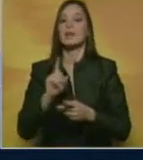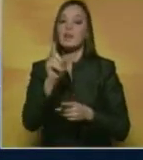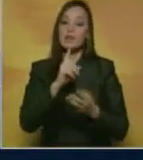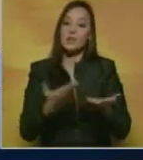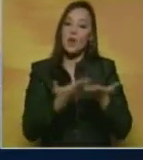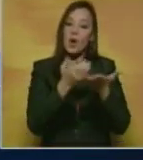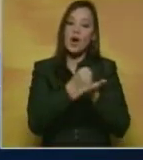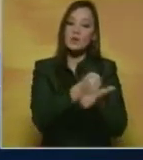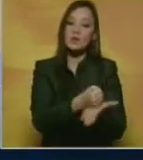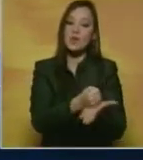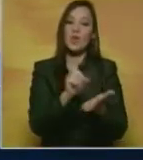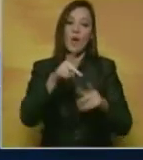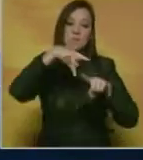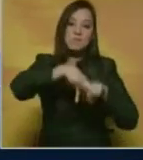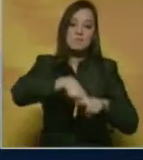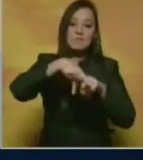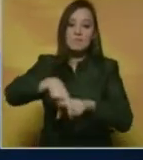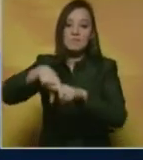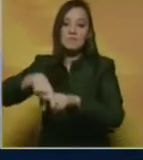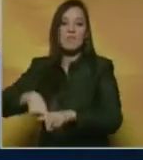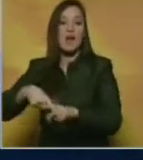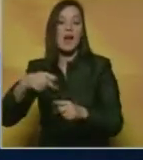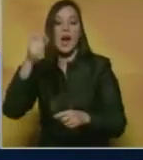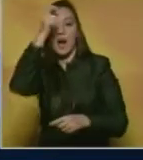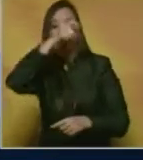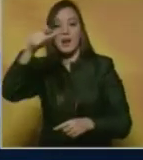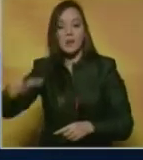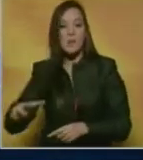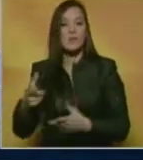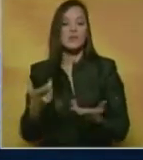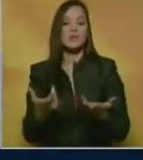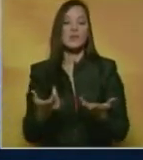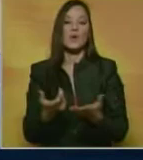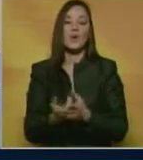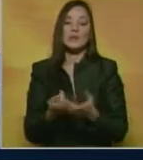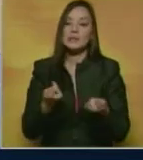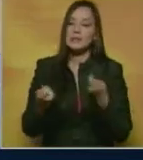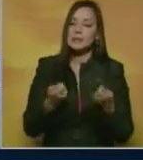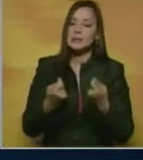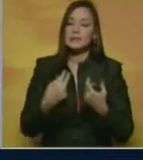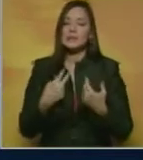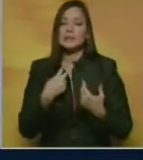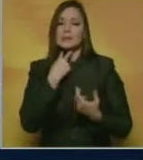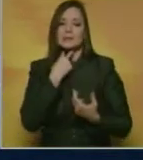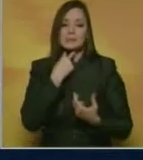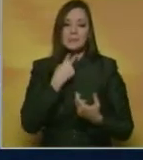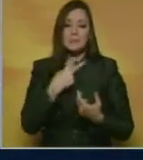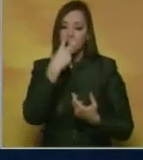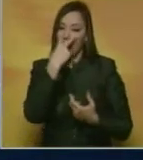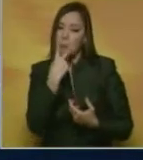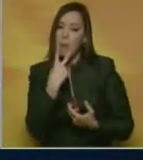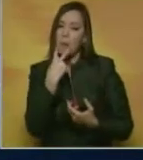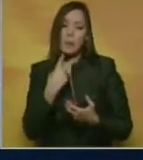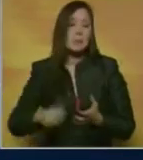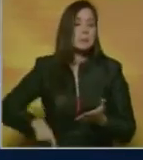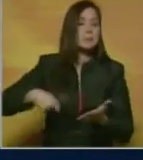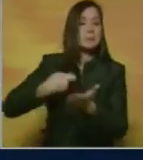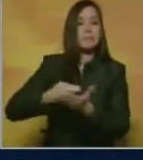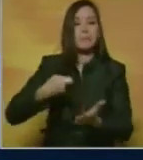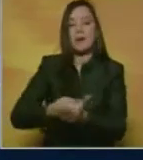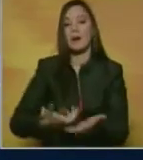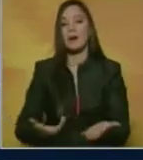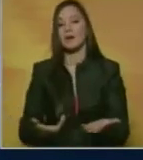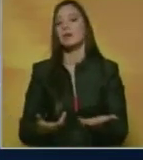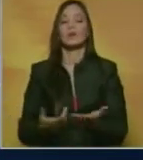someten a las poblaciones a mecanismos de mayor pobreza, exclusión y